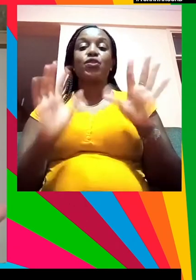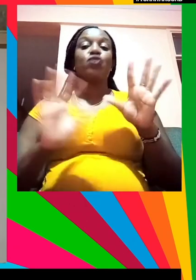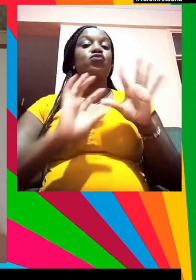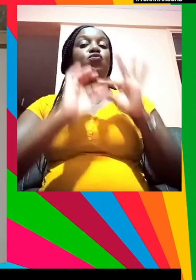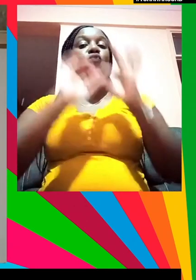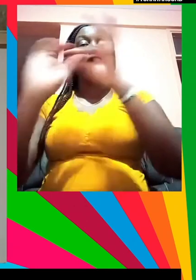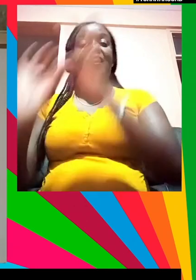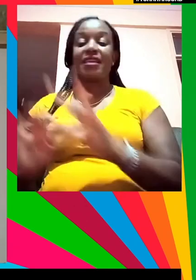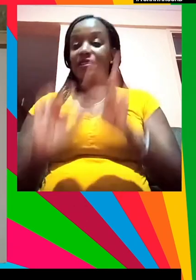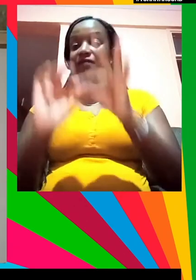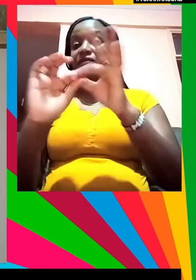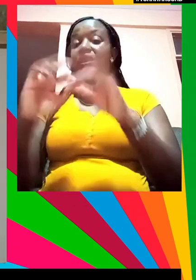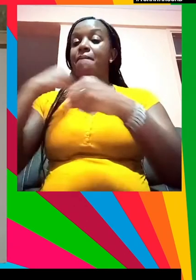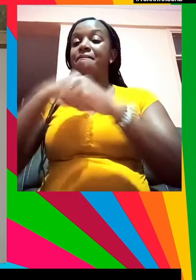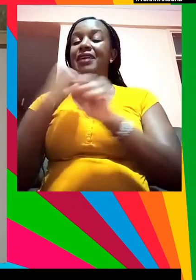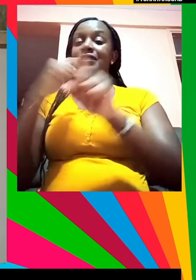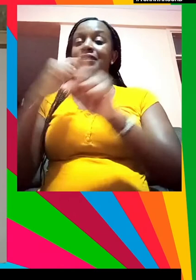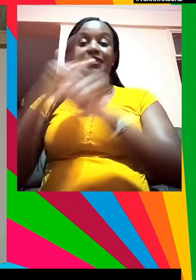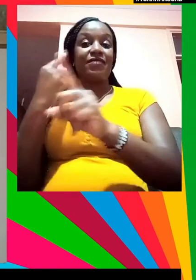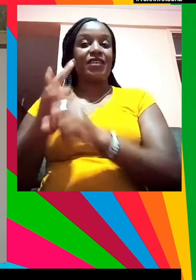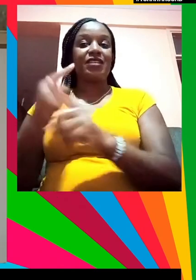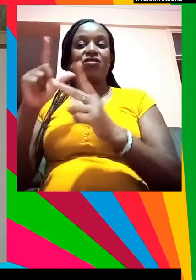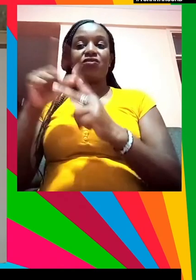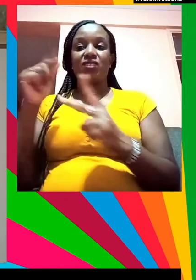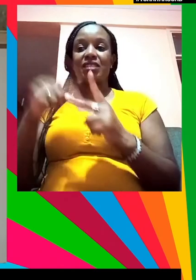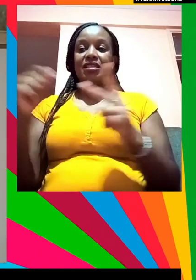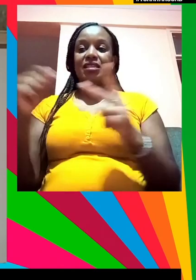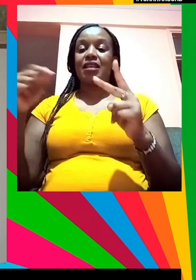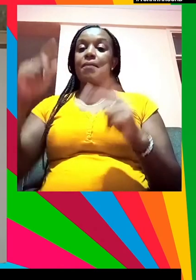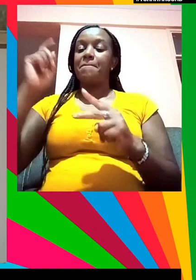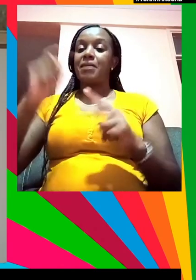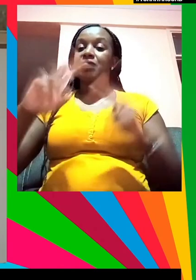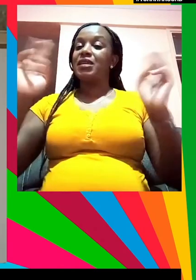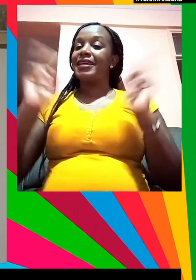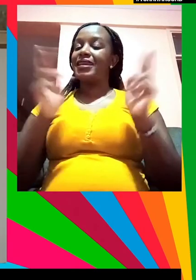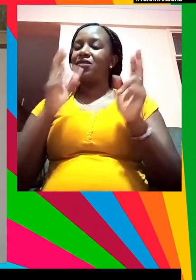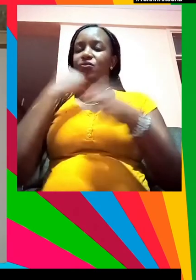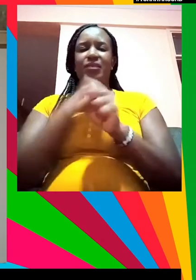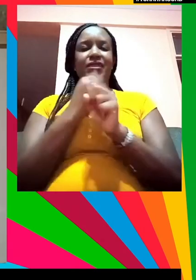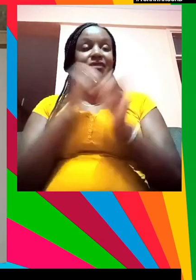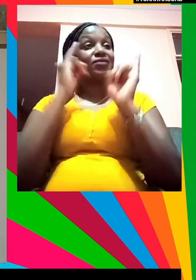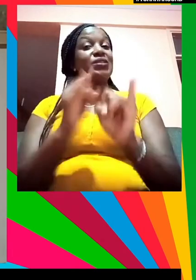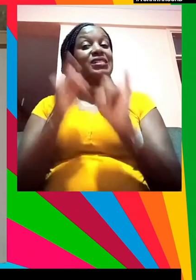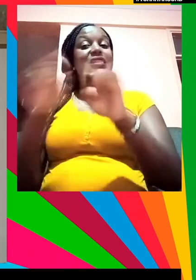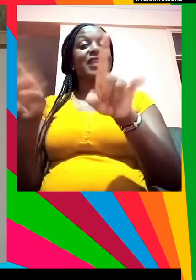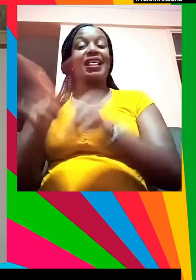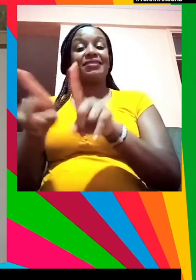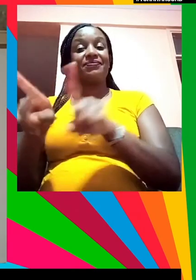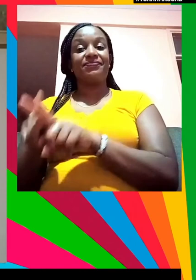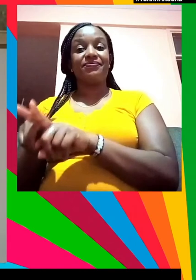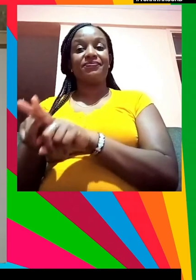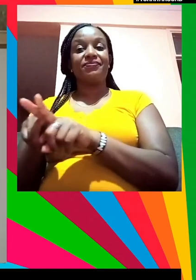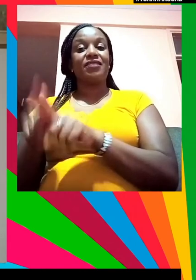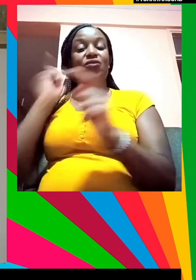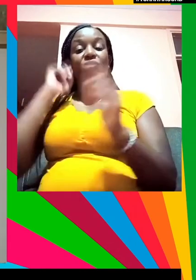de tomar elecciones diferentes y también hemos de hacerlo como individuos y creo que se trata de reconocer dónde estamos